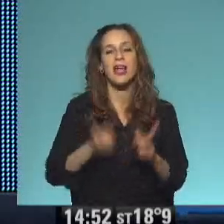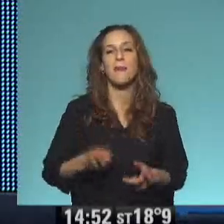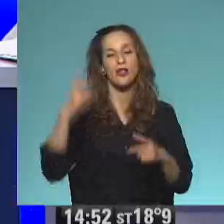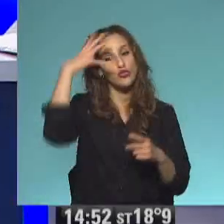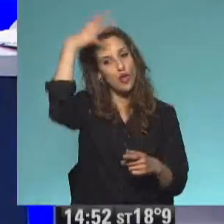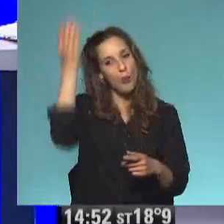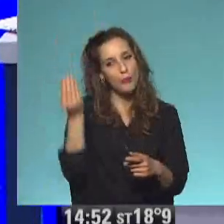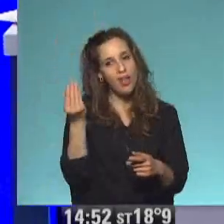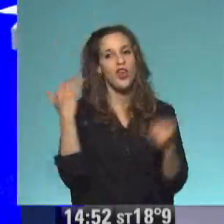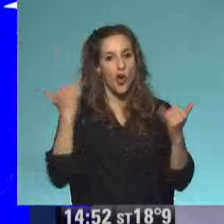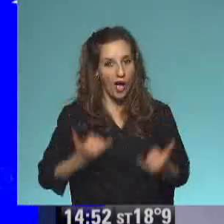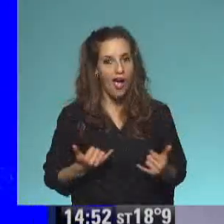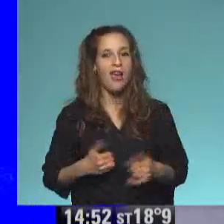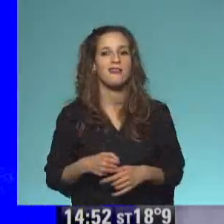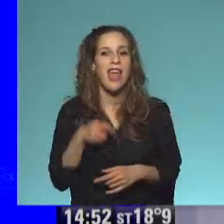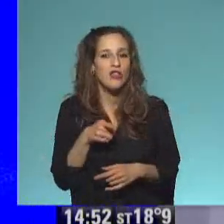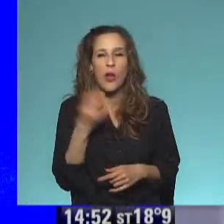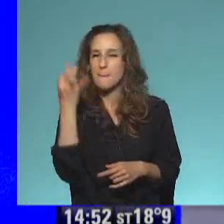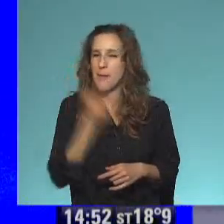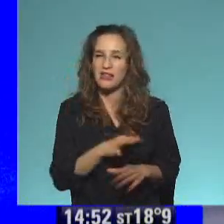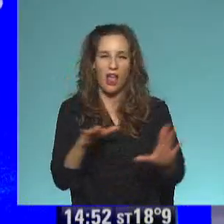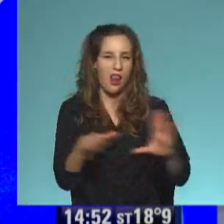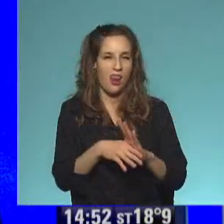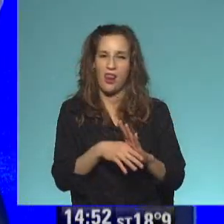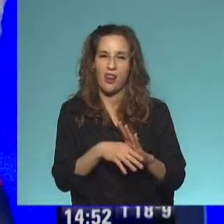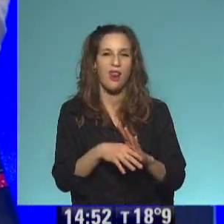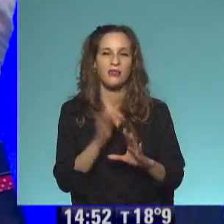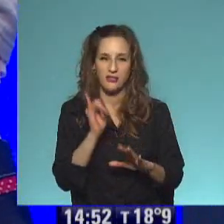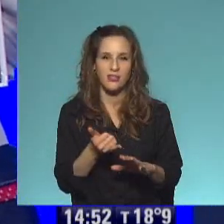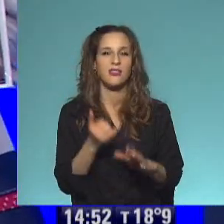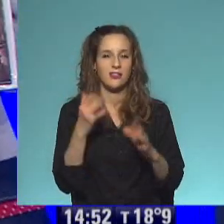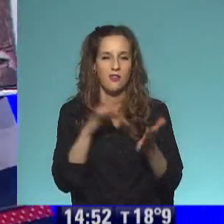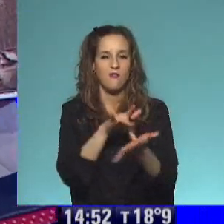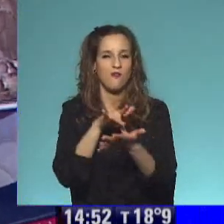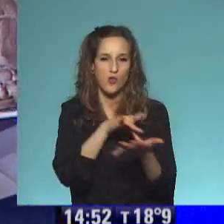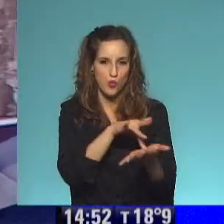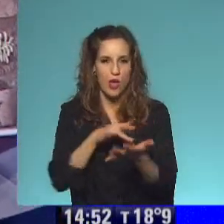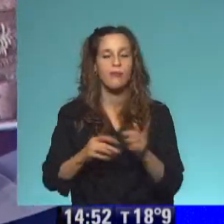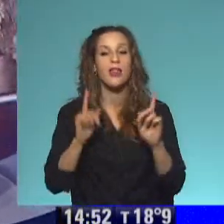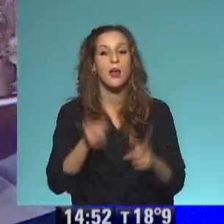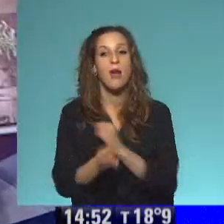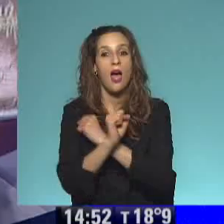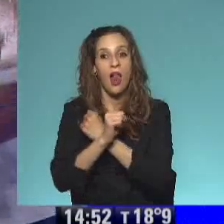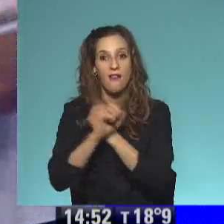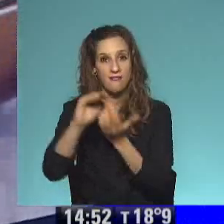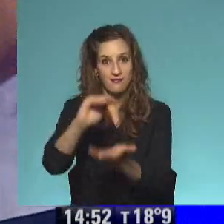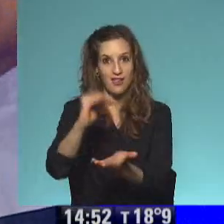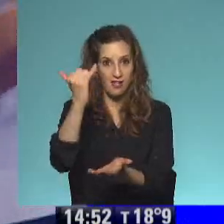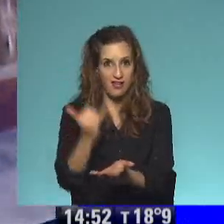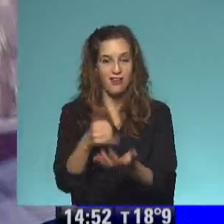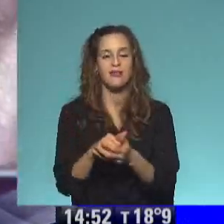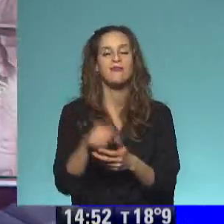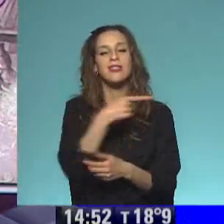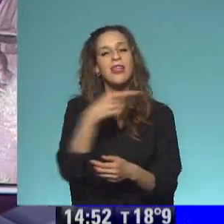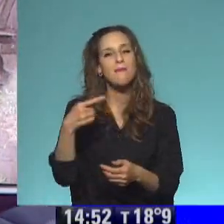sombrero de bruja. Hay un cráneo ahí. Bien, nosotros hablamos en esta semana entonces de brujas